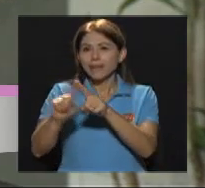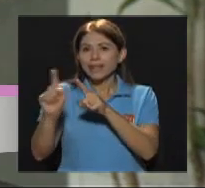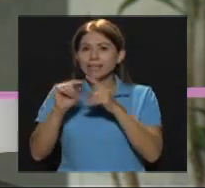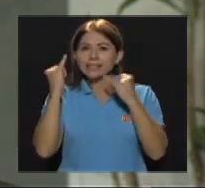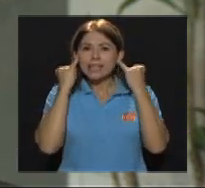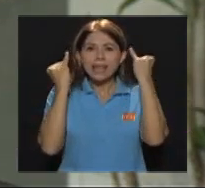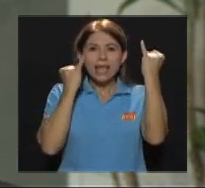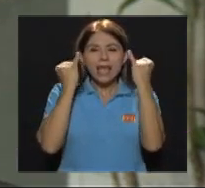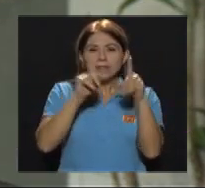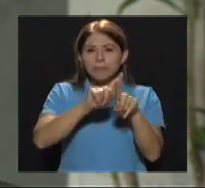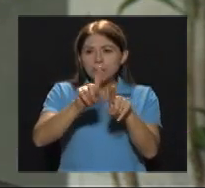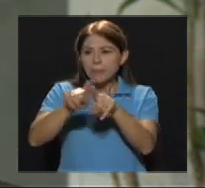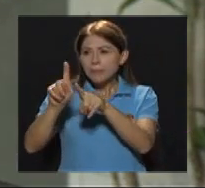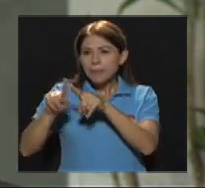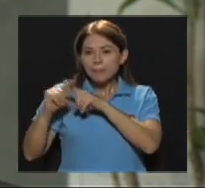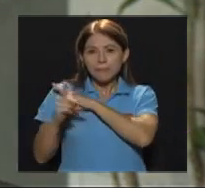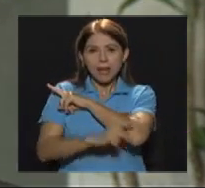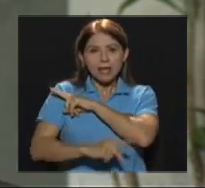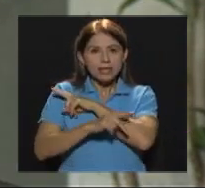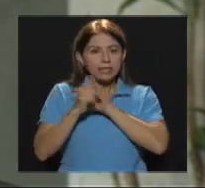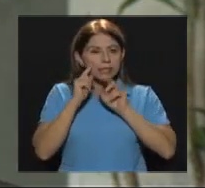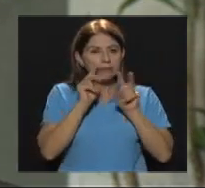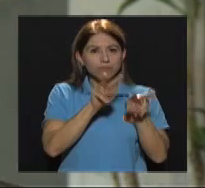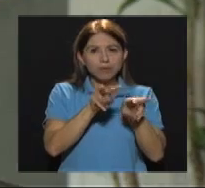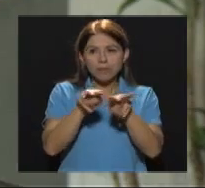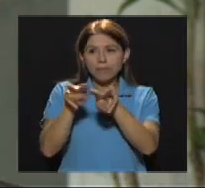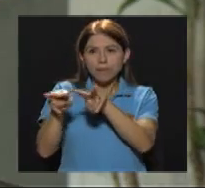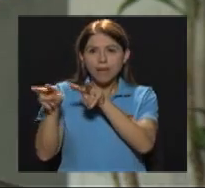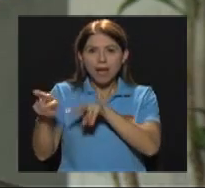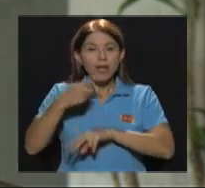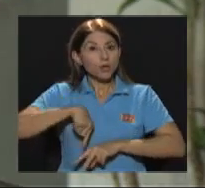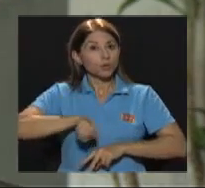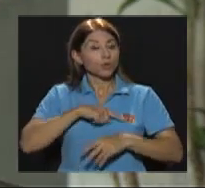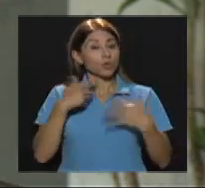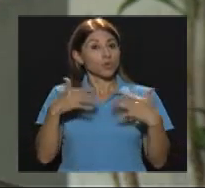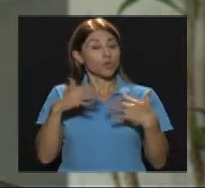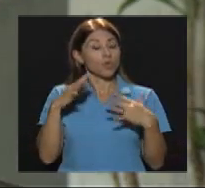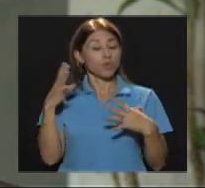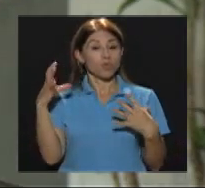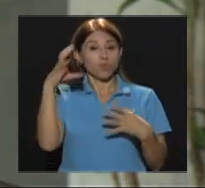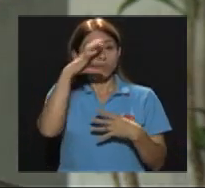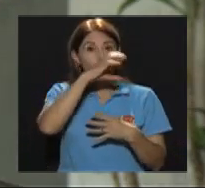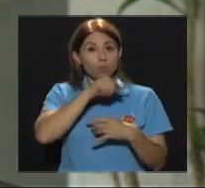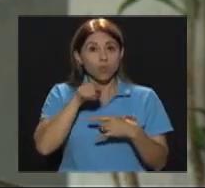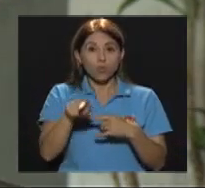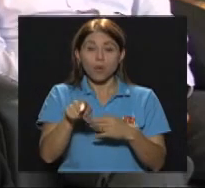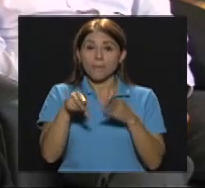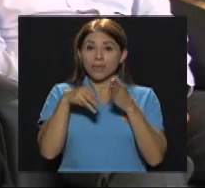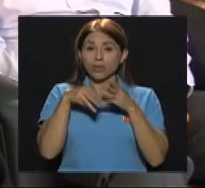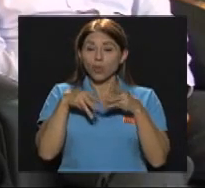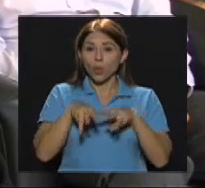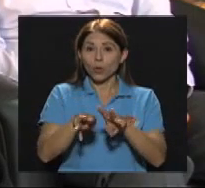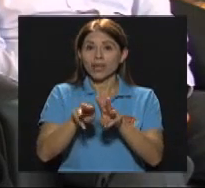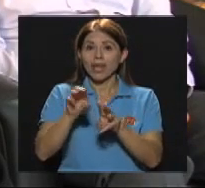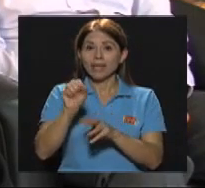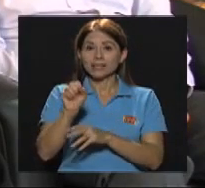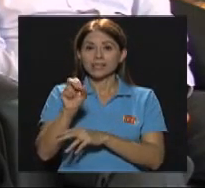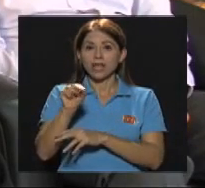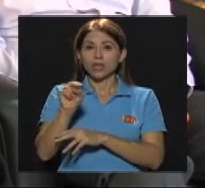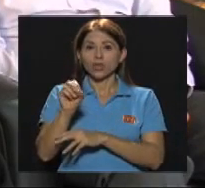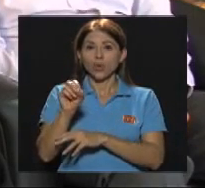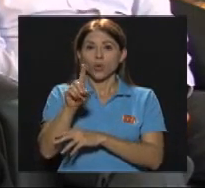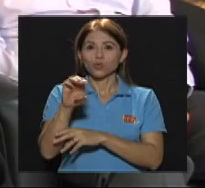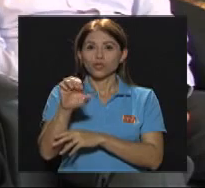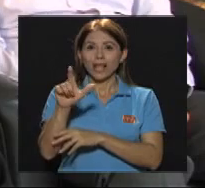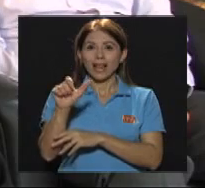iniciativas que había en otros países Y encontramos mucha sinergia en lo que es la metodología snusselen Que lo que busca es